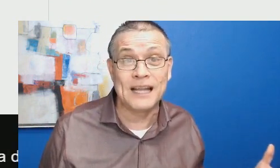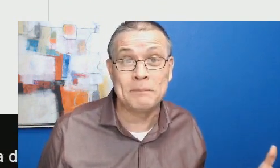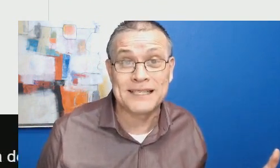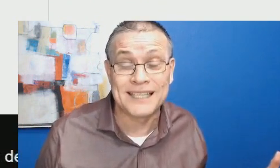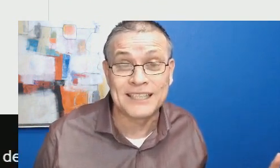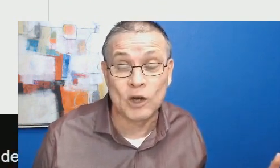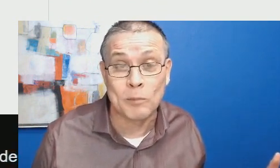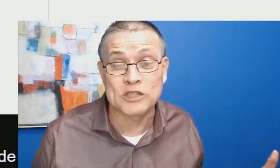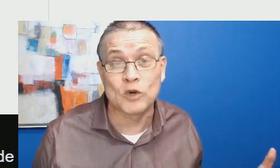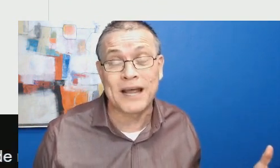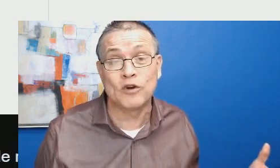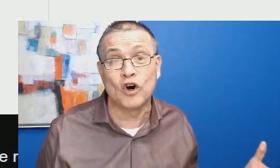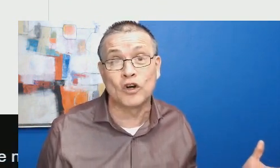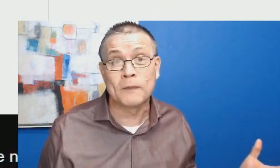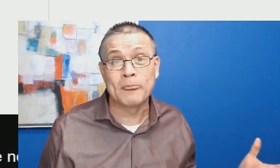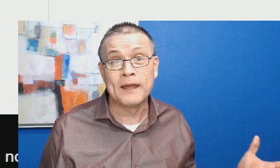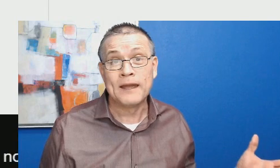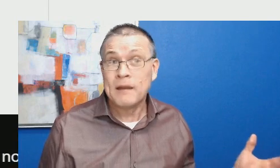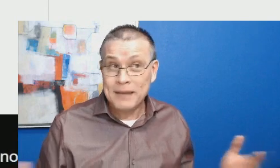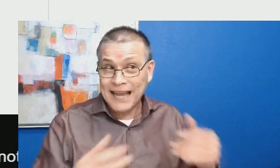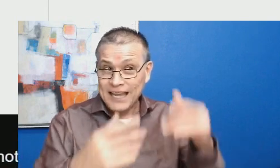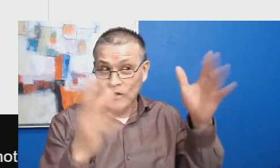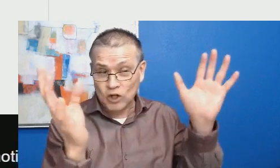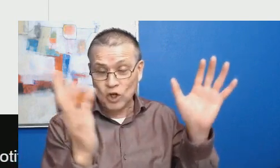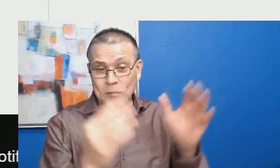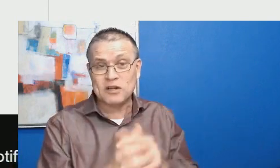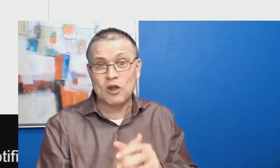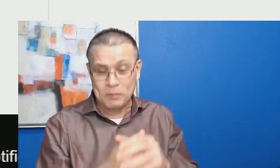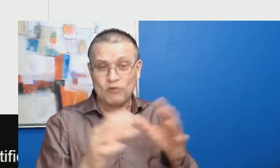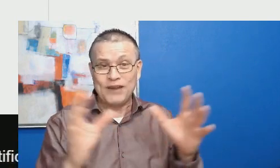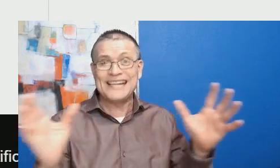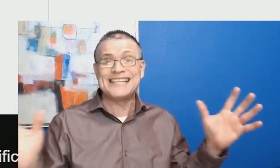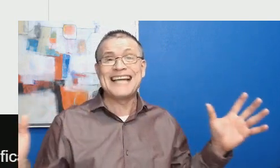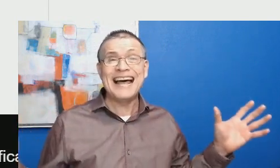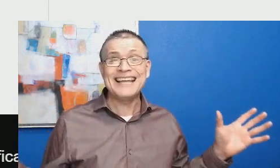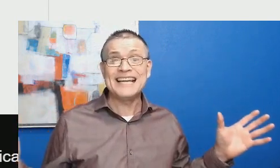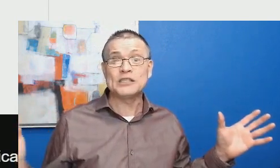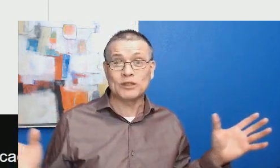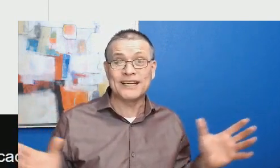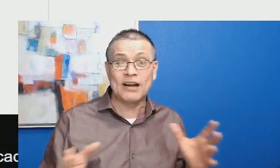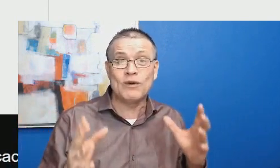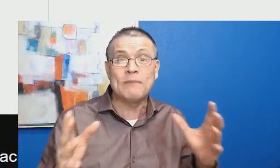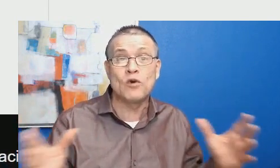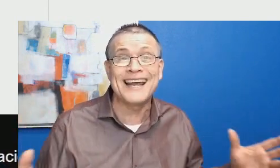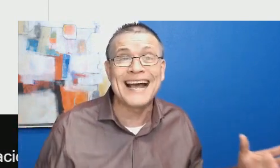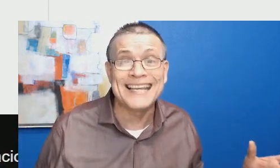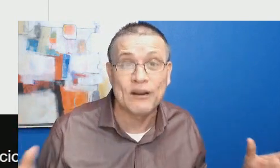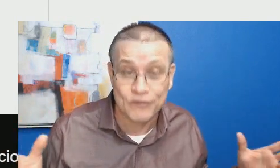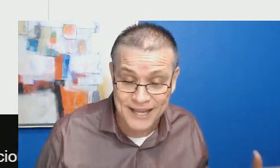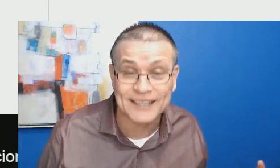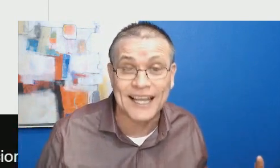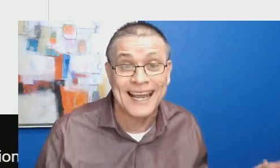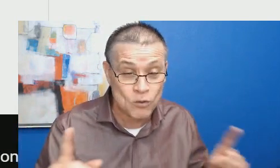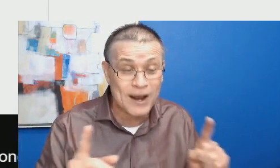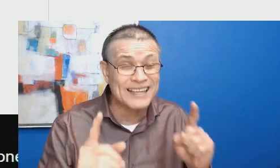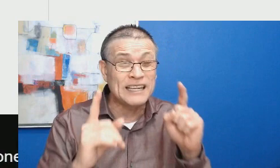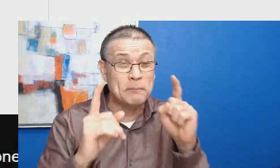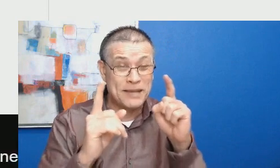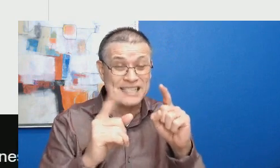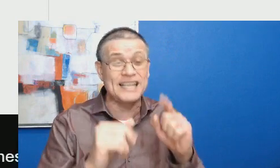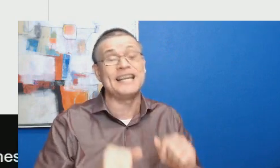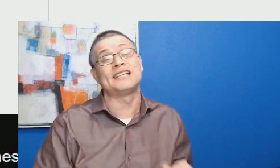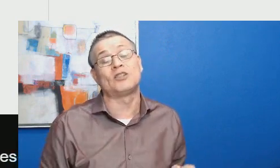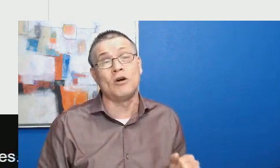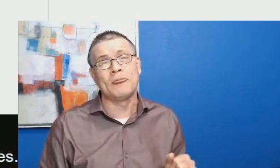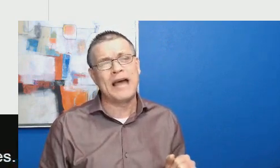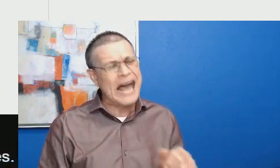gabinete del presidente López Obrador. Me cae gordo López Obrador, pero felicidades por tener a una mujer ahí al frente. En lugar de